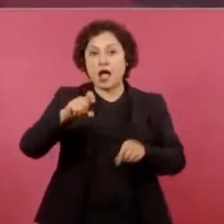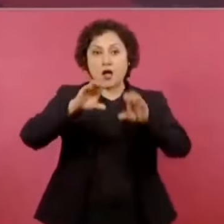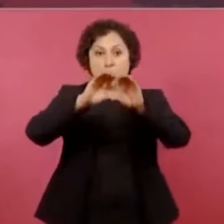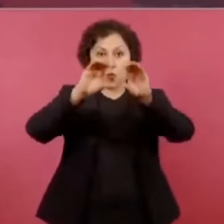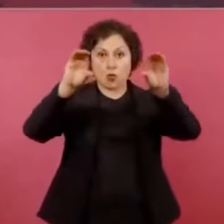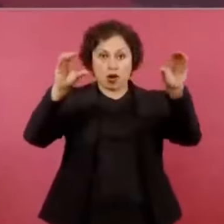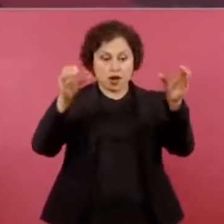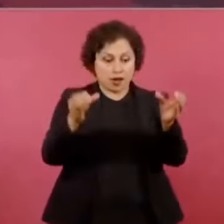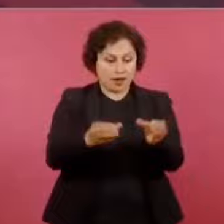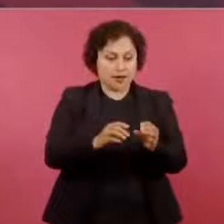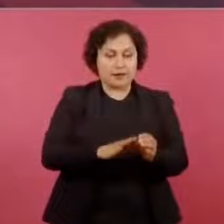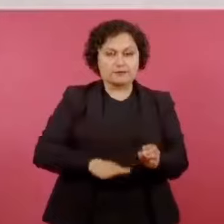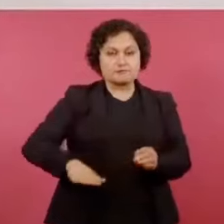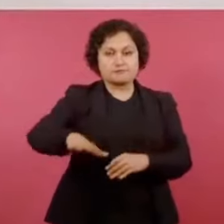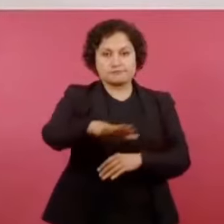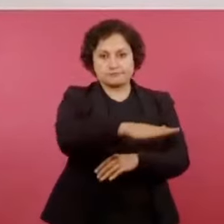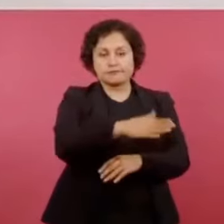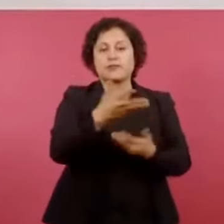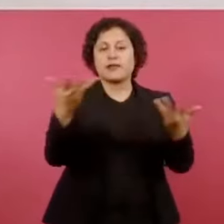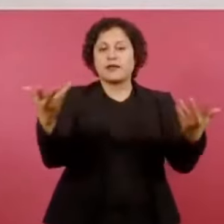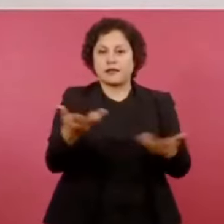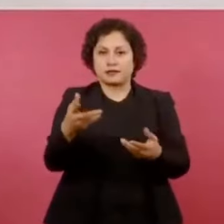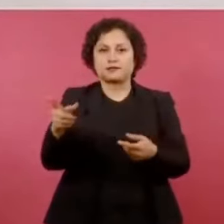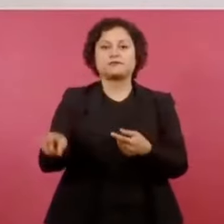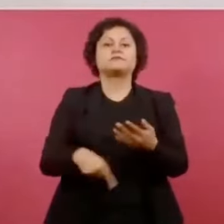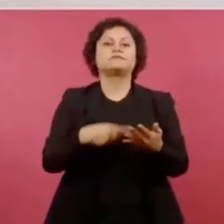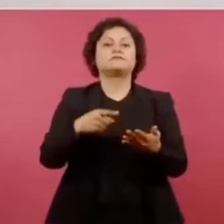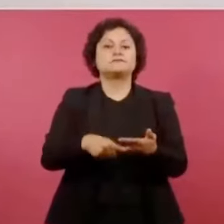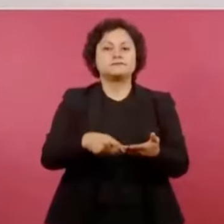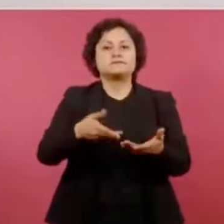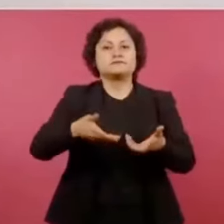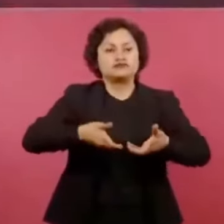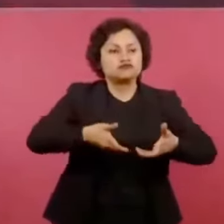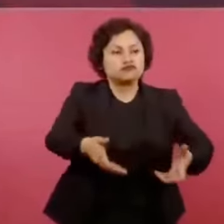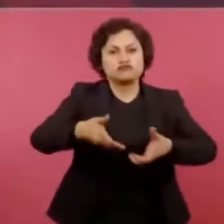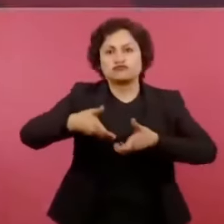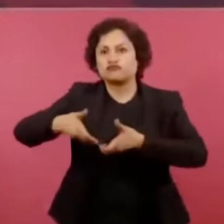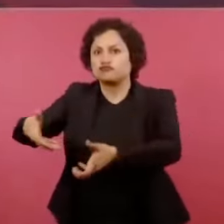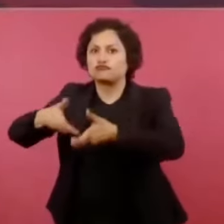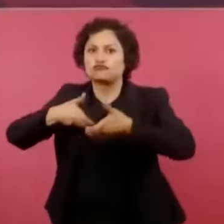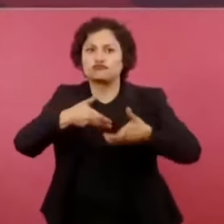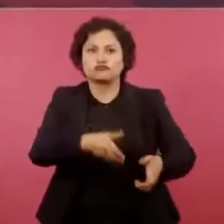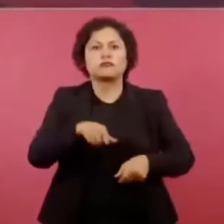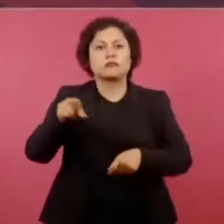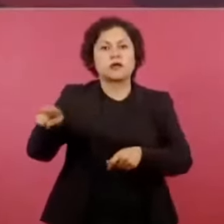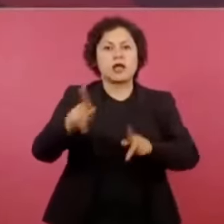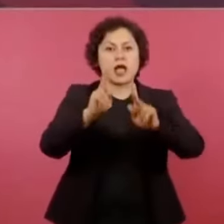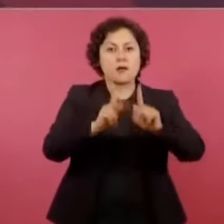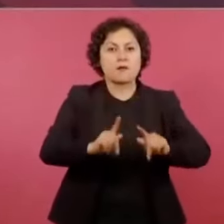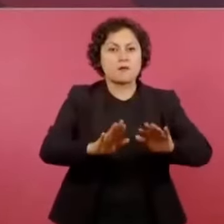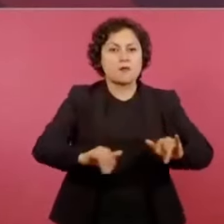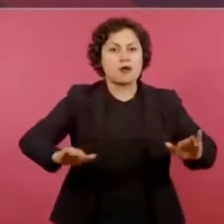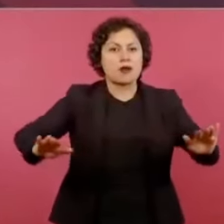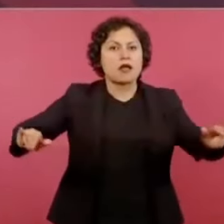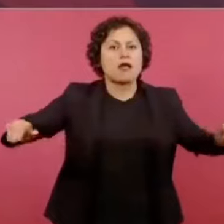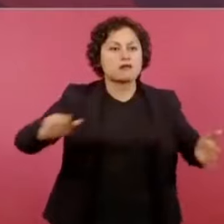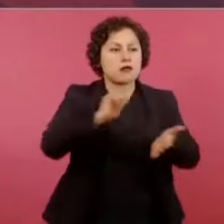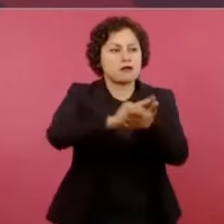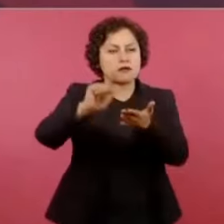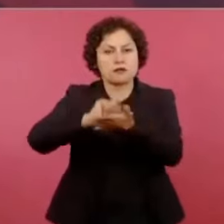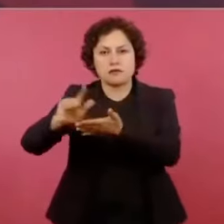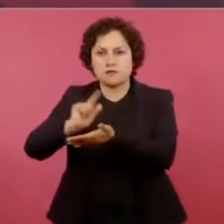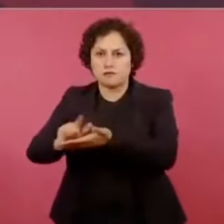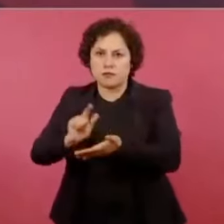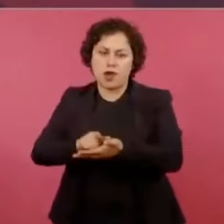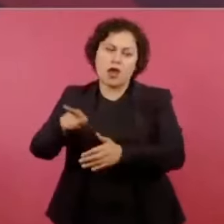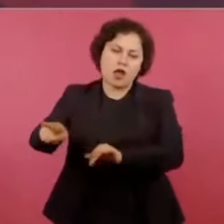caminos, limpiezas de playas, esto es marina, limpiezas de playas,